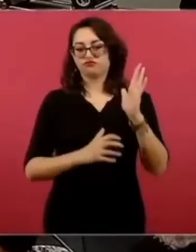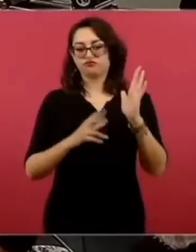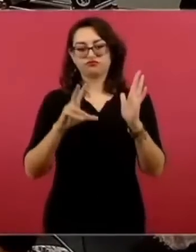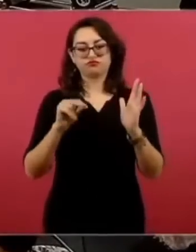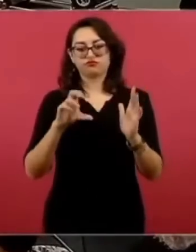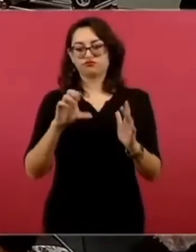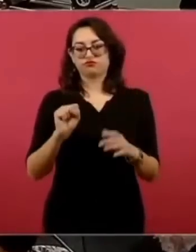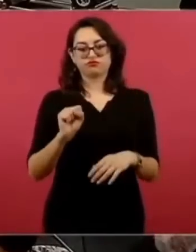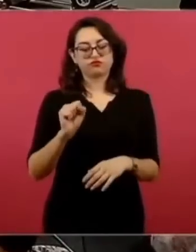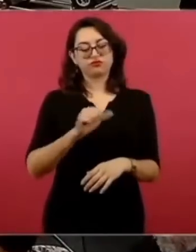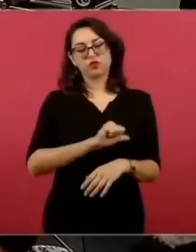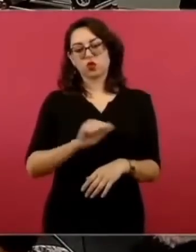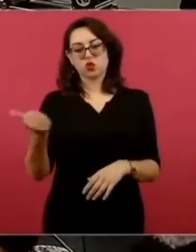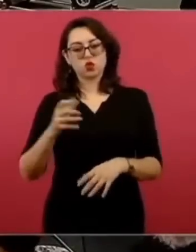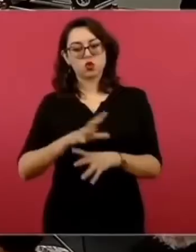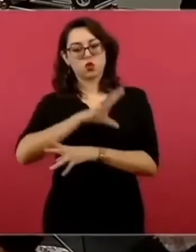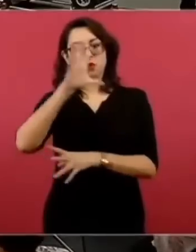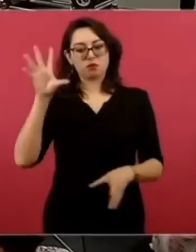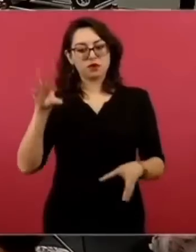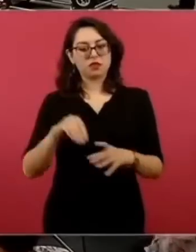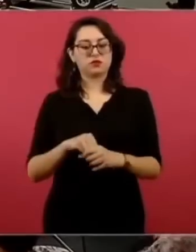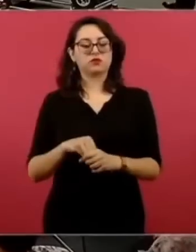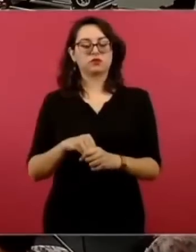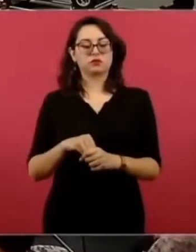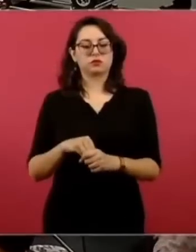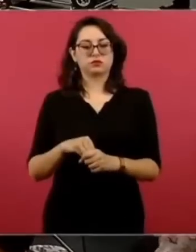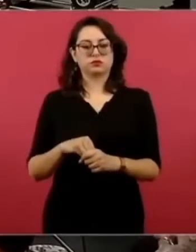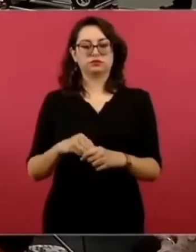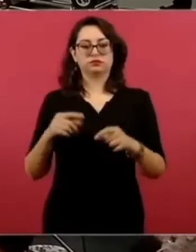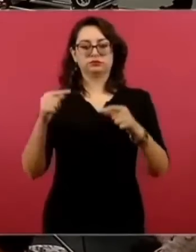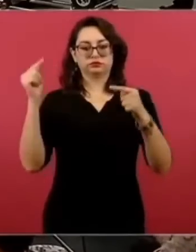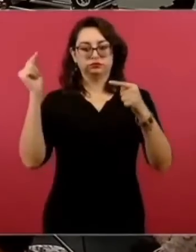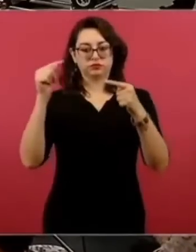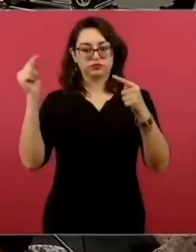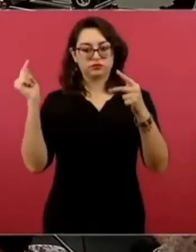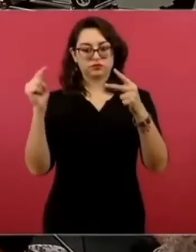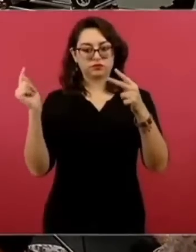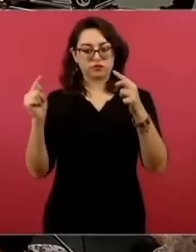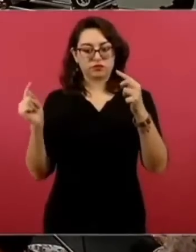A ver si lo tienen completo. Son varios puntos,